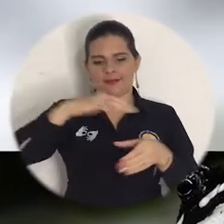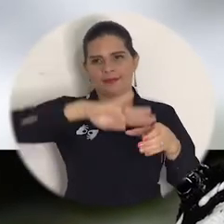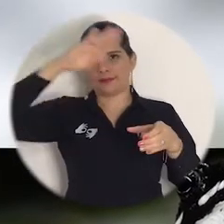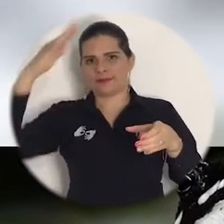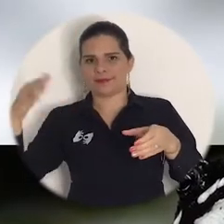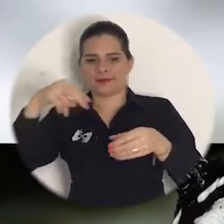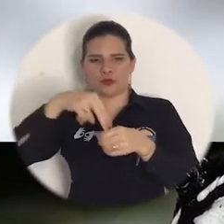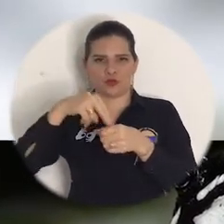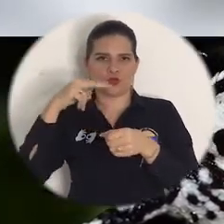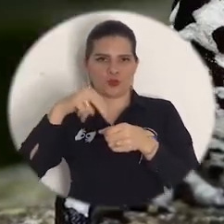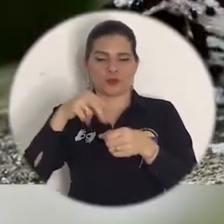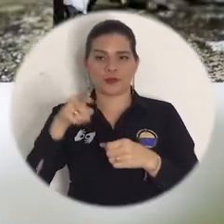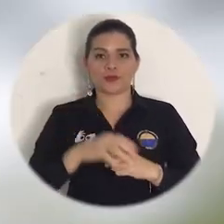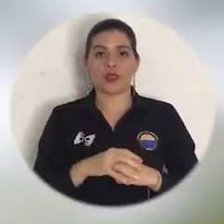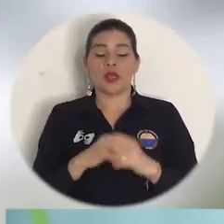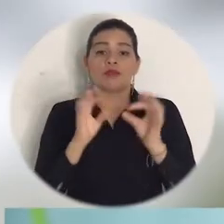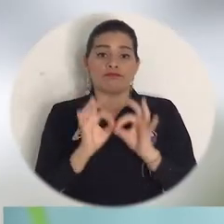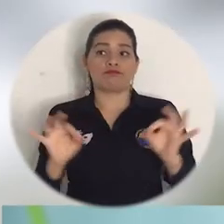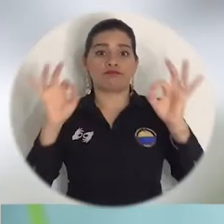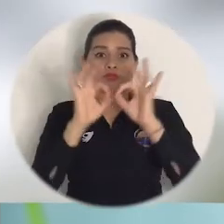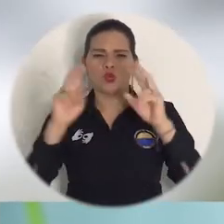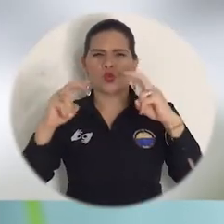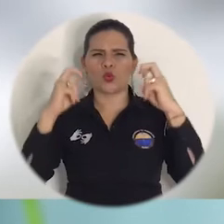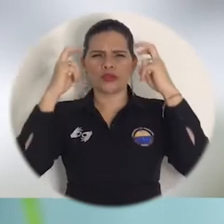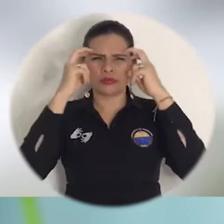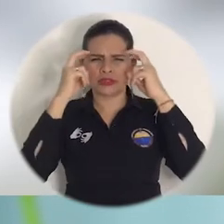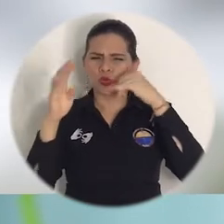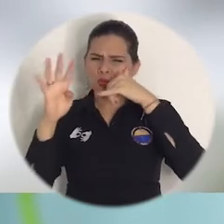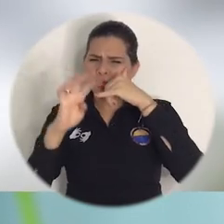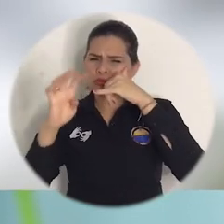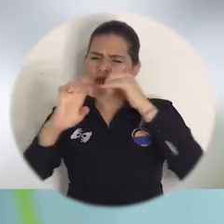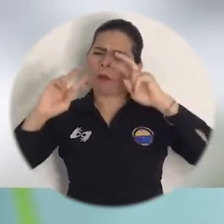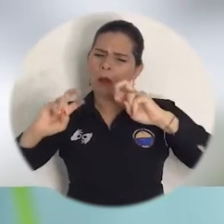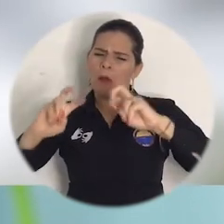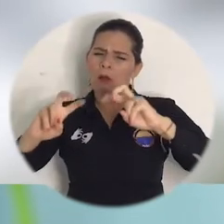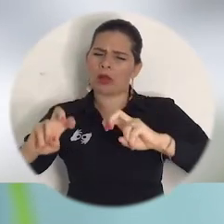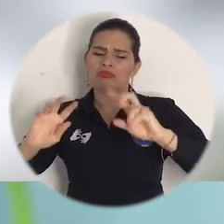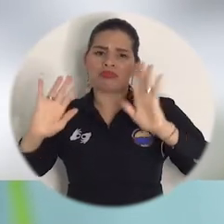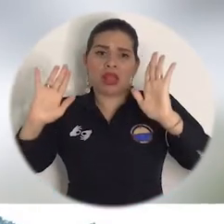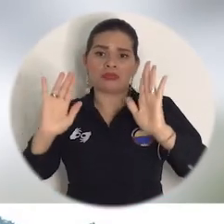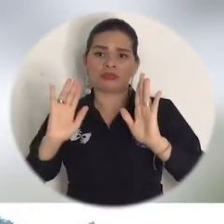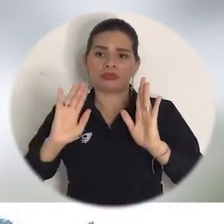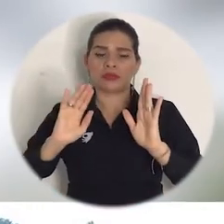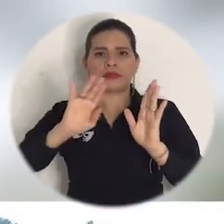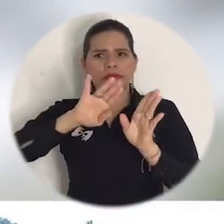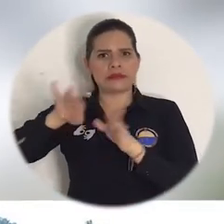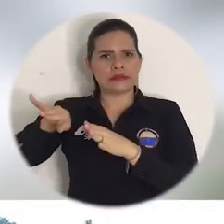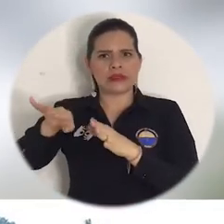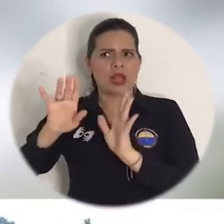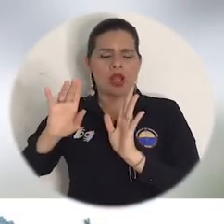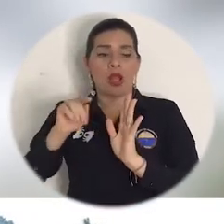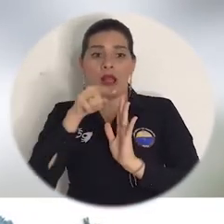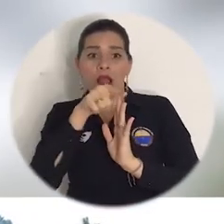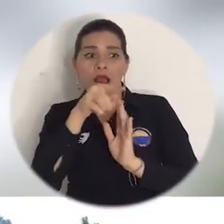científico y se deja fuera saberes que a la final también son ciencia, pero es una ciencia que